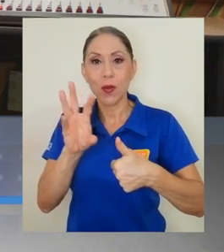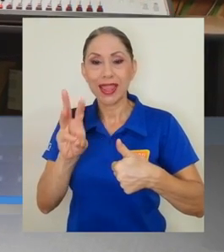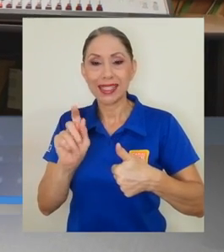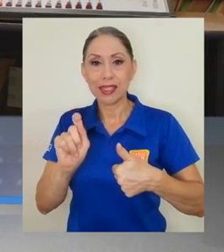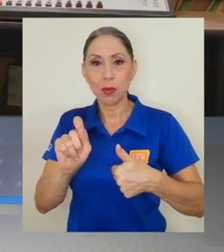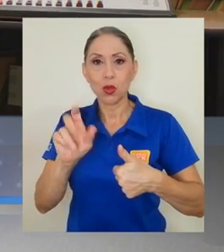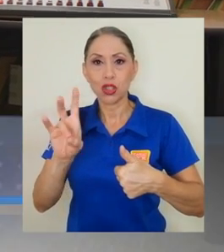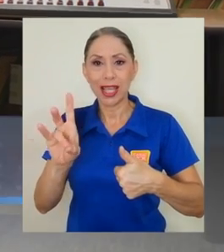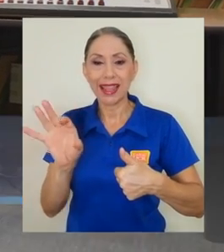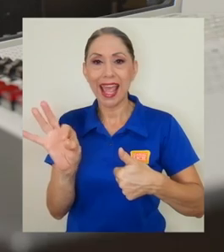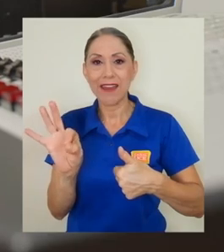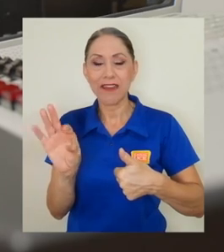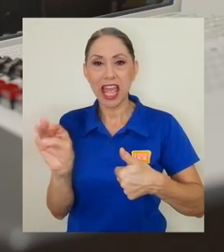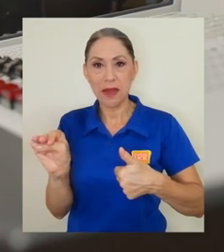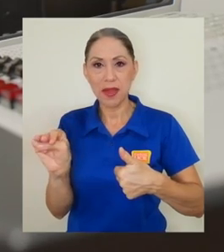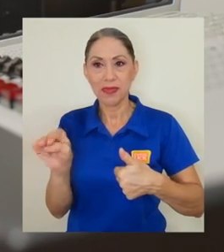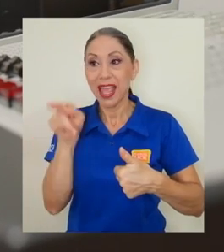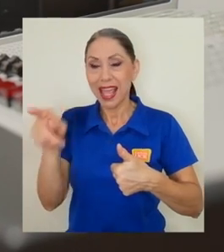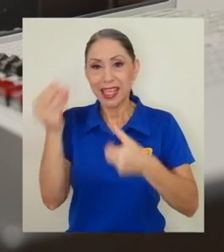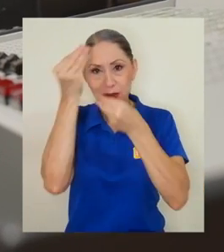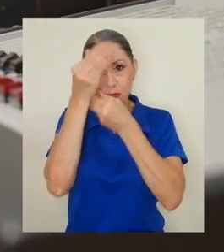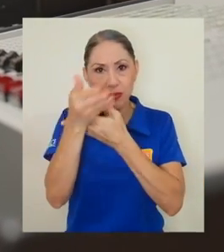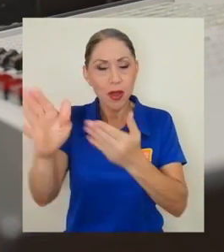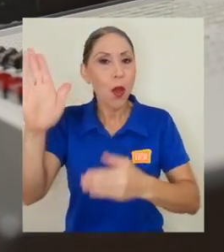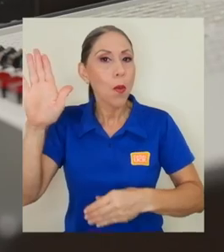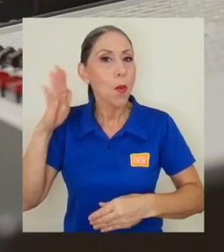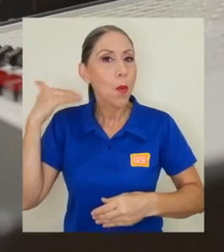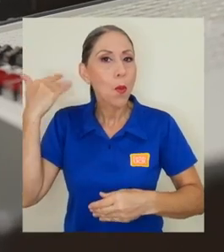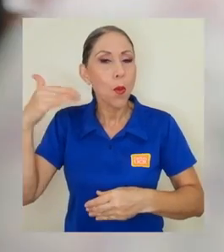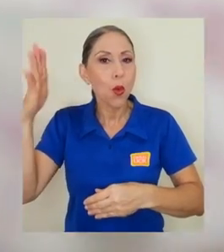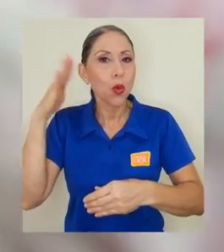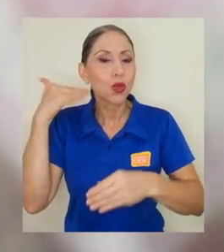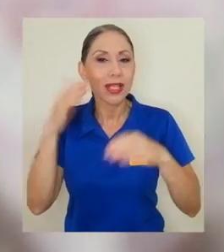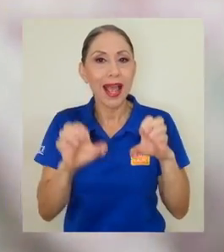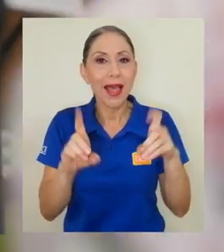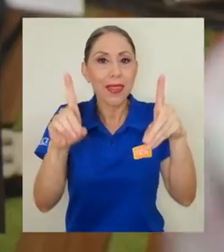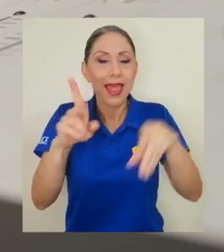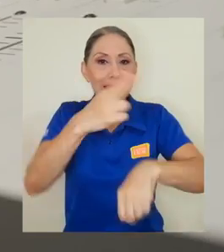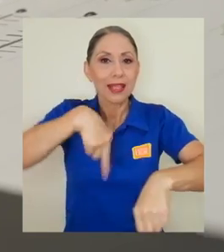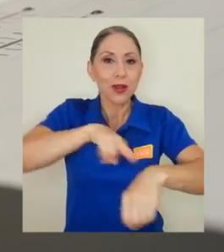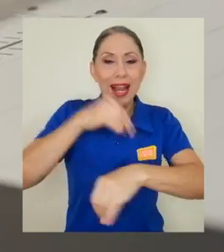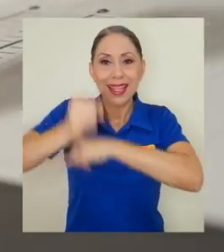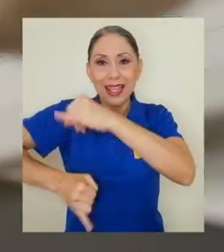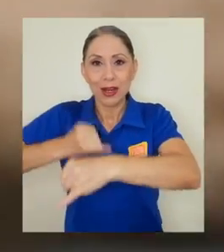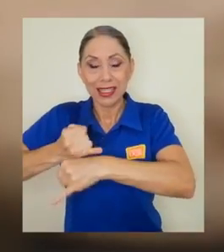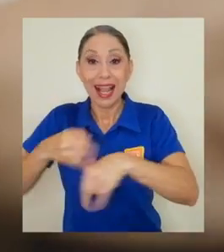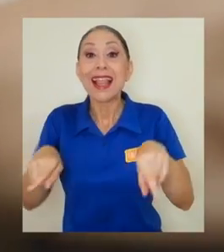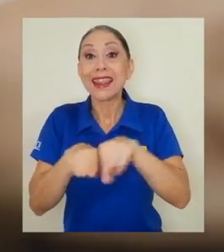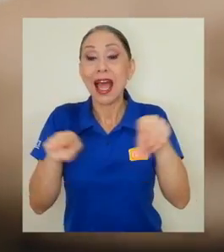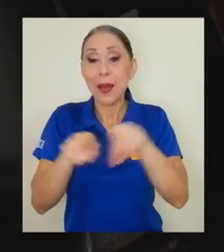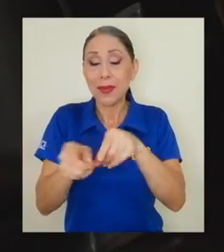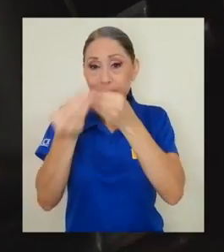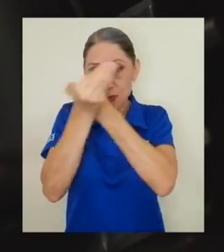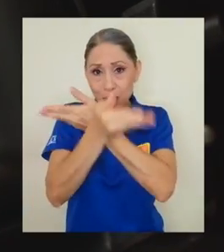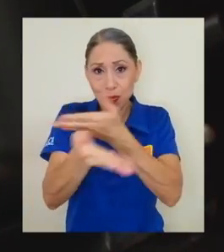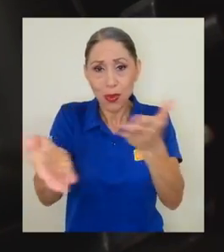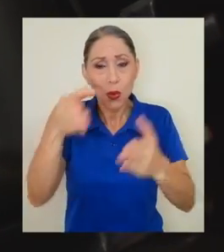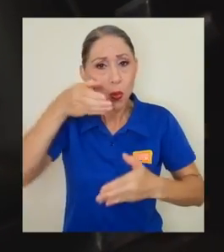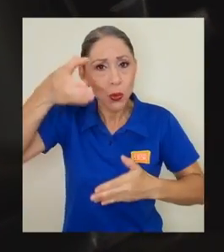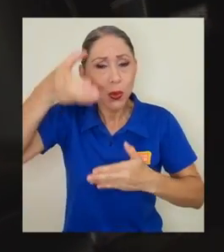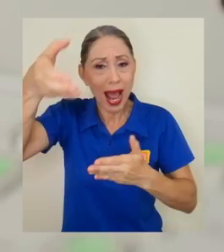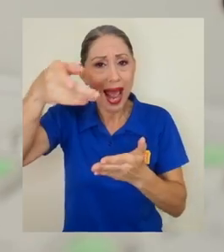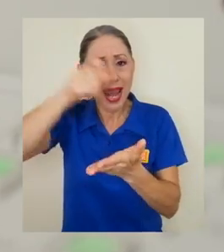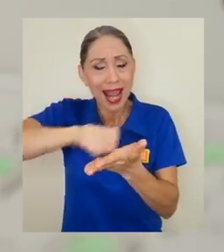.7 FM, que difunde música de corte académico, nacional e internacional, así como la divulgación cultural, literaria,